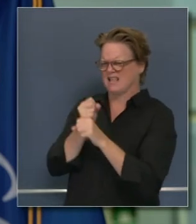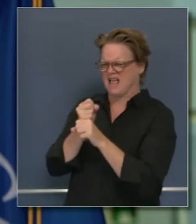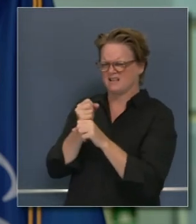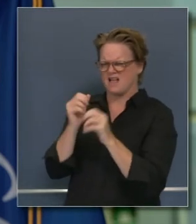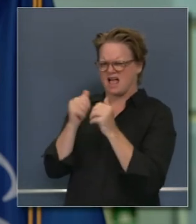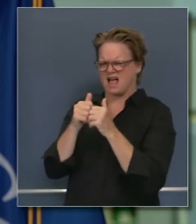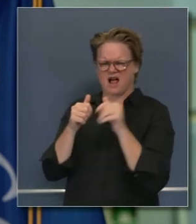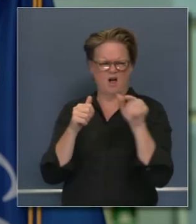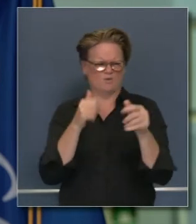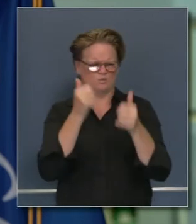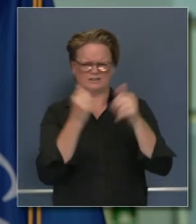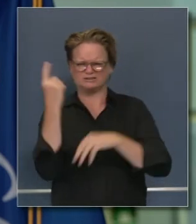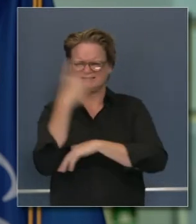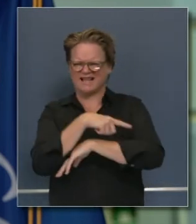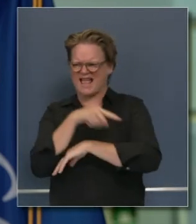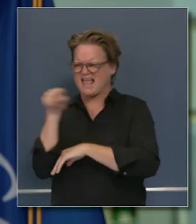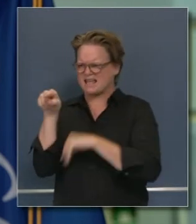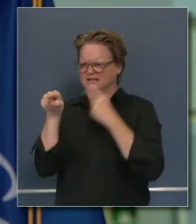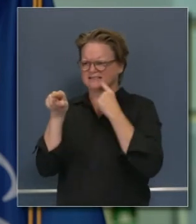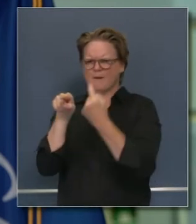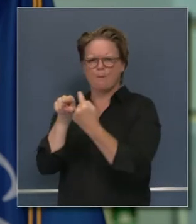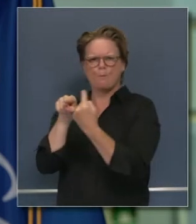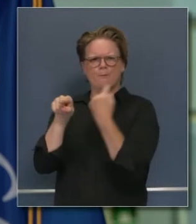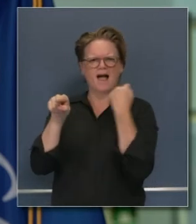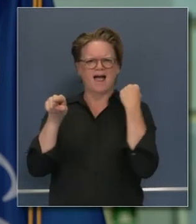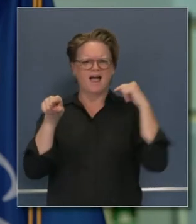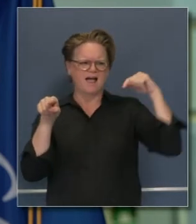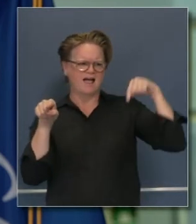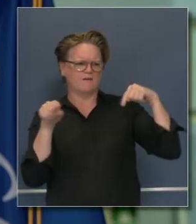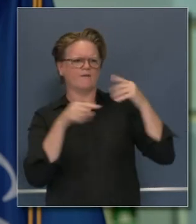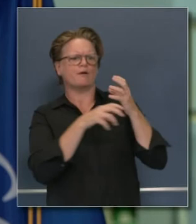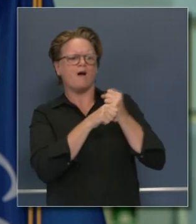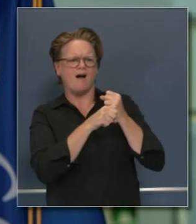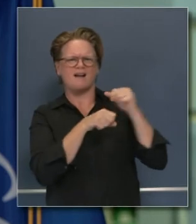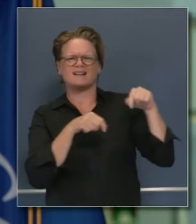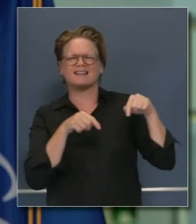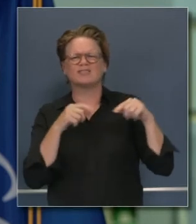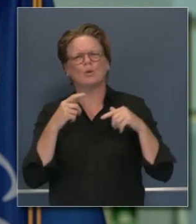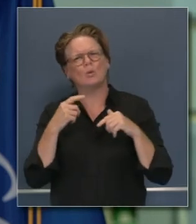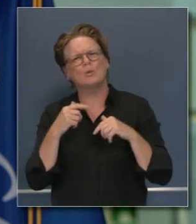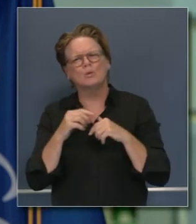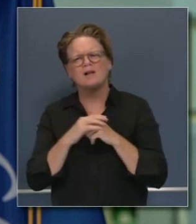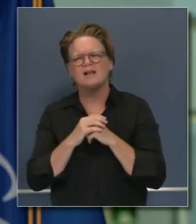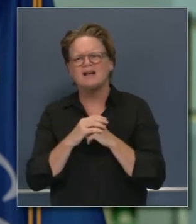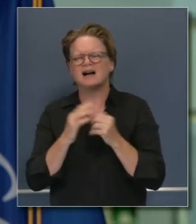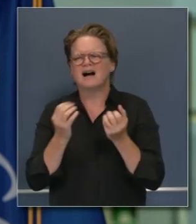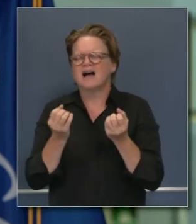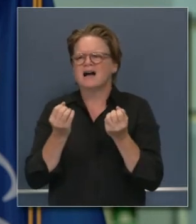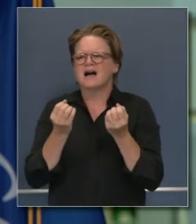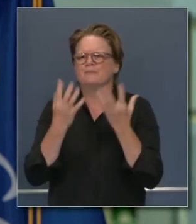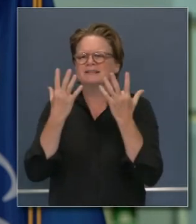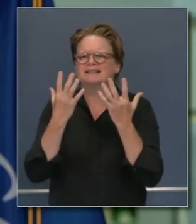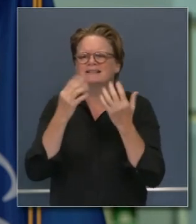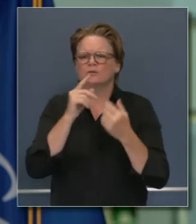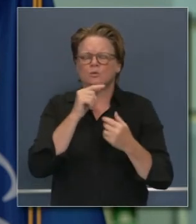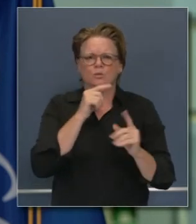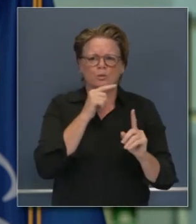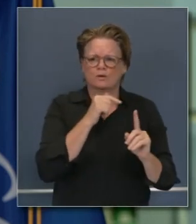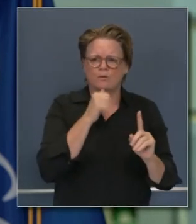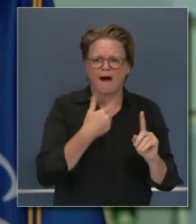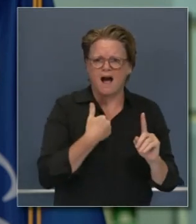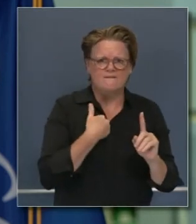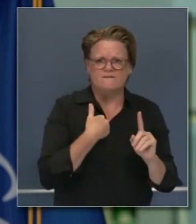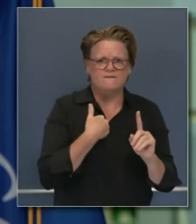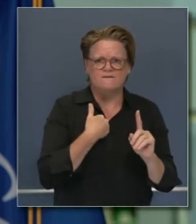y crear nuestros modelos en todos los cálculos se hace la positividad los casos por cada 100 mil todo alrededor